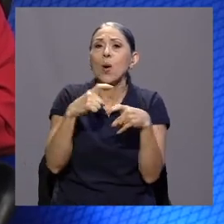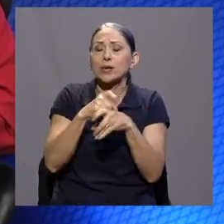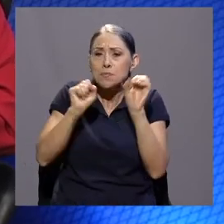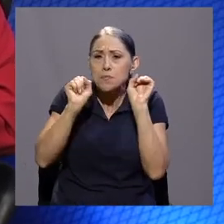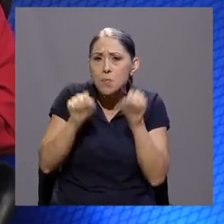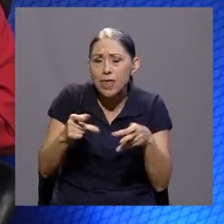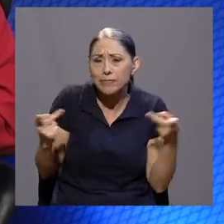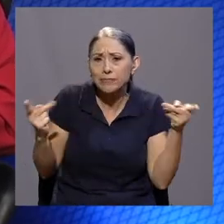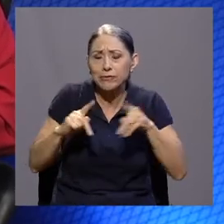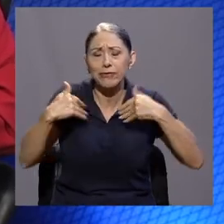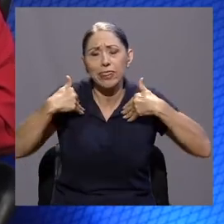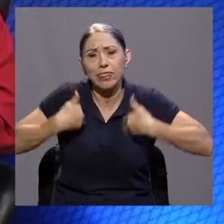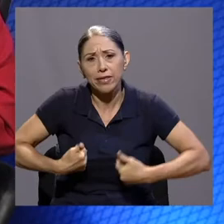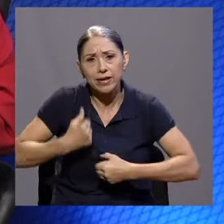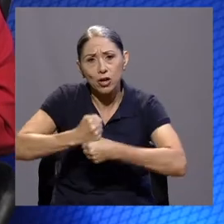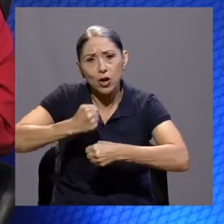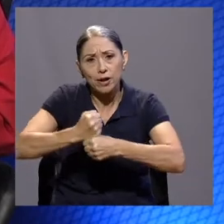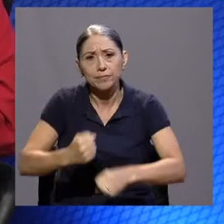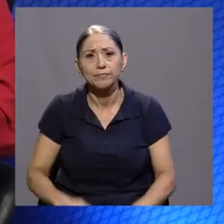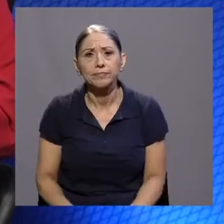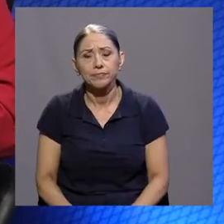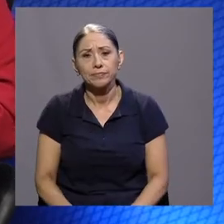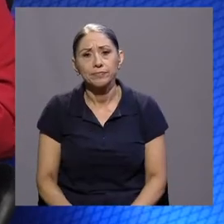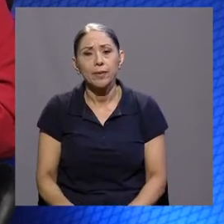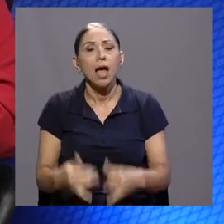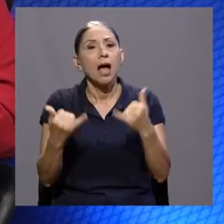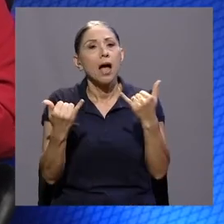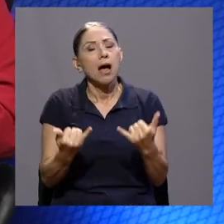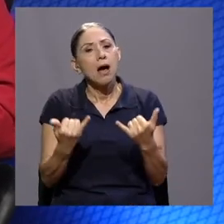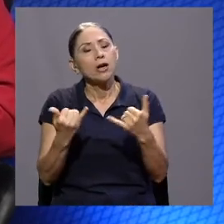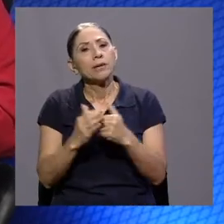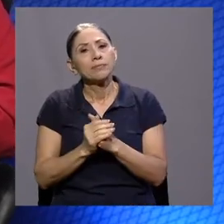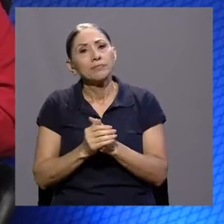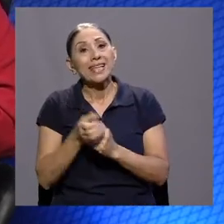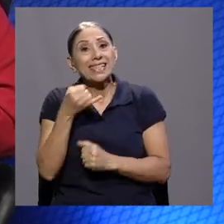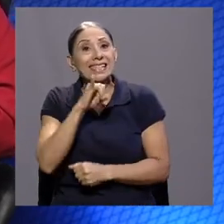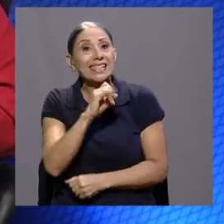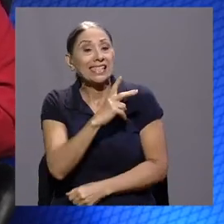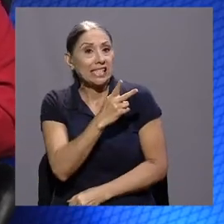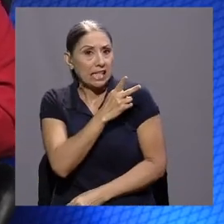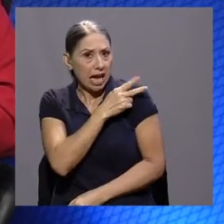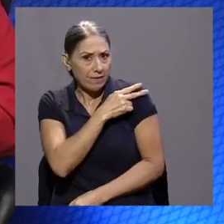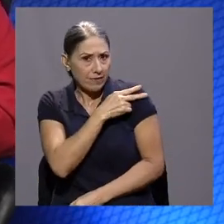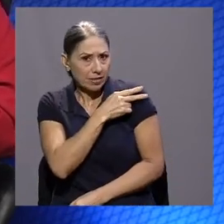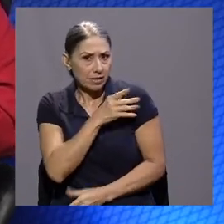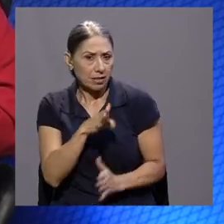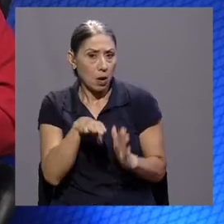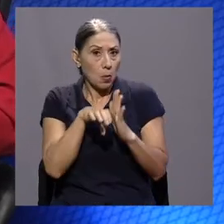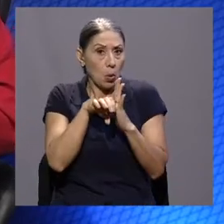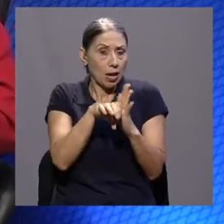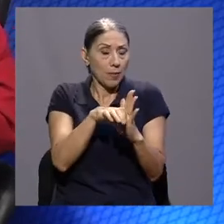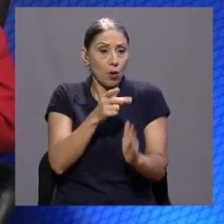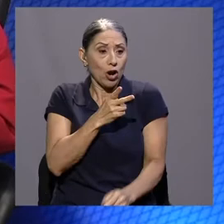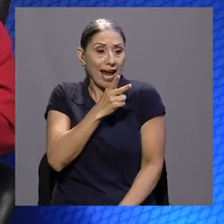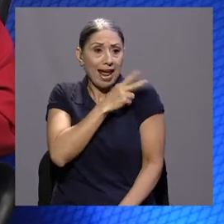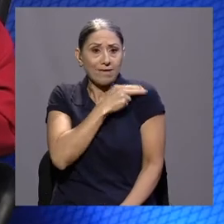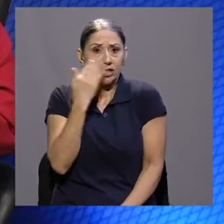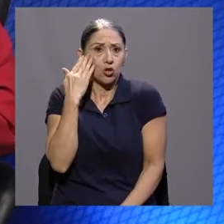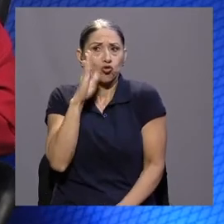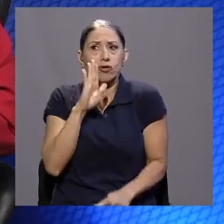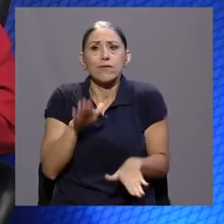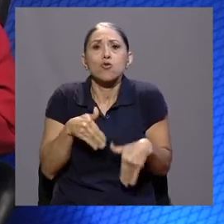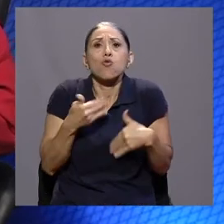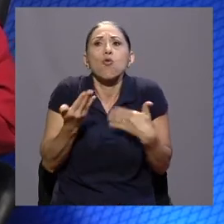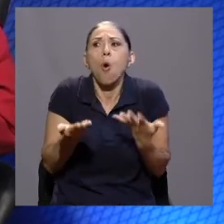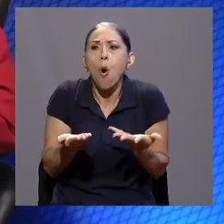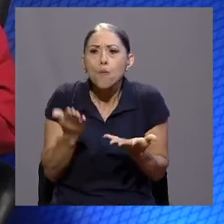a un desgaste ocupacional. Ahora bien, si los jefes, por ejemplo, no tienen cómo medir el